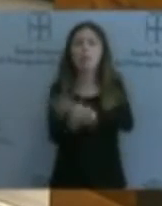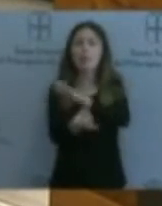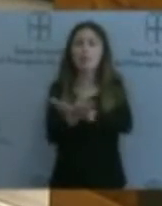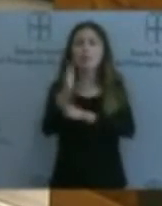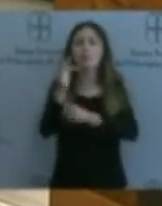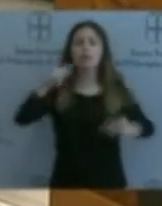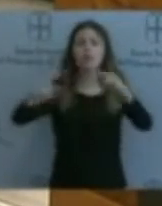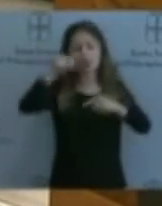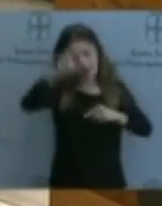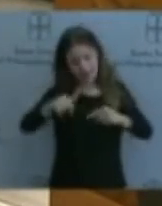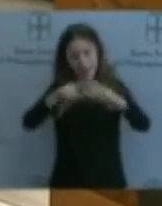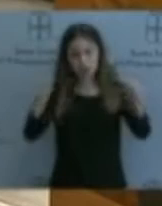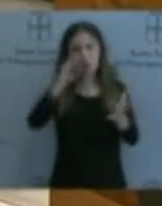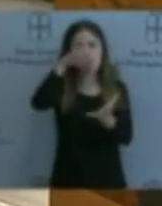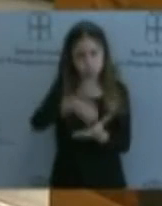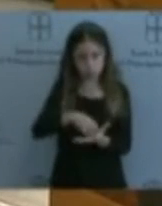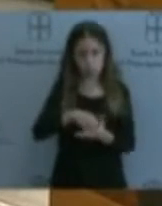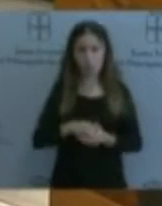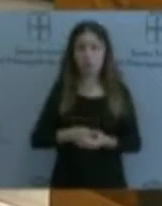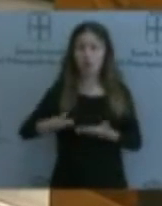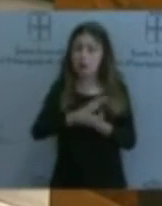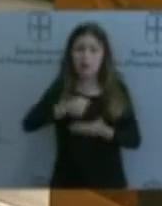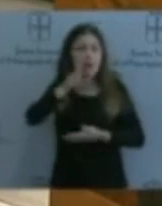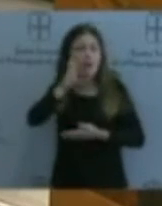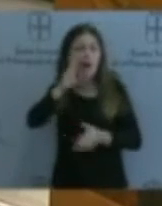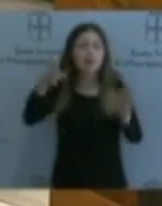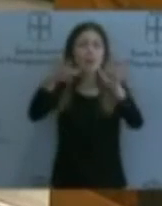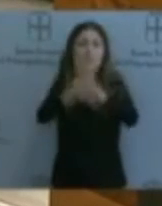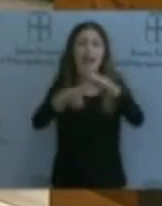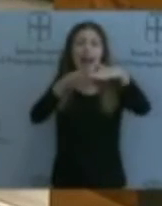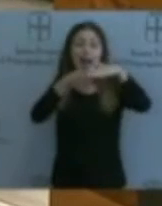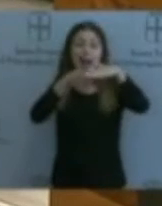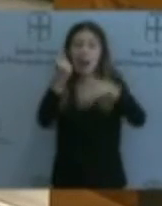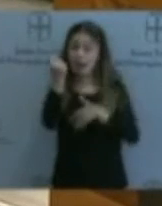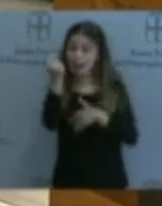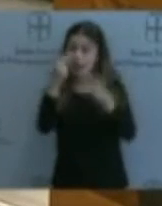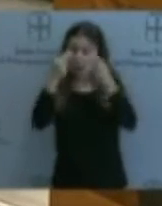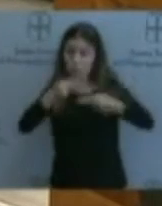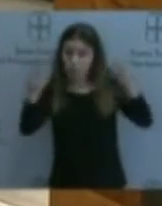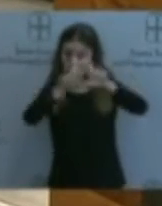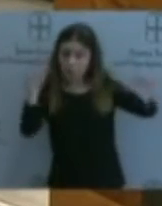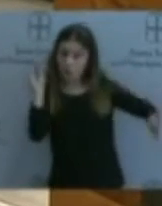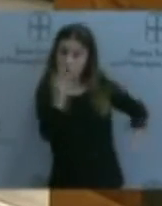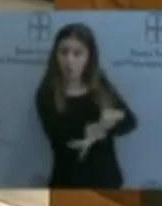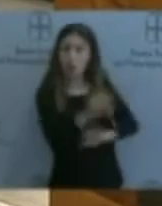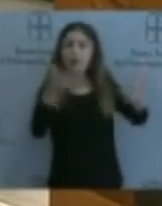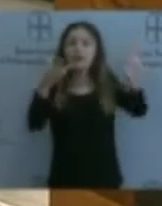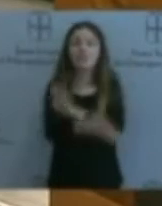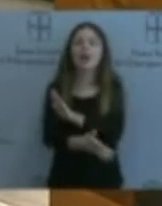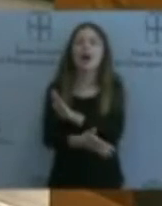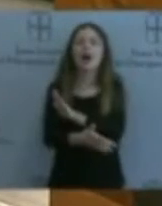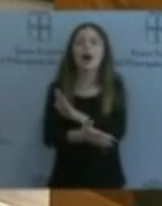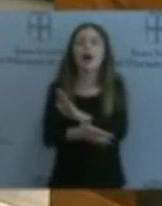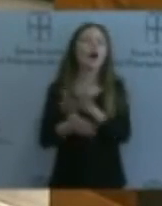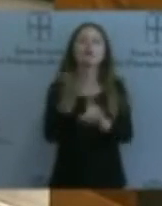Y todo ello sin descartar que la entrada del capital público en la compañía pueda constituir también una solución temporal que